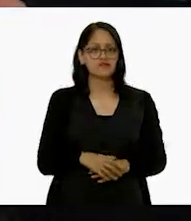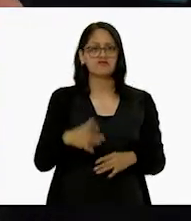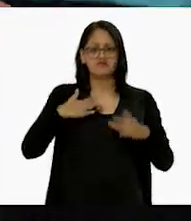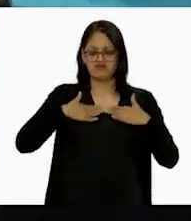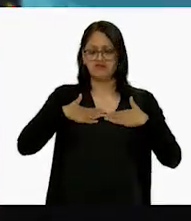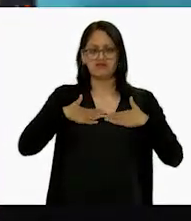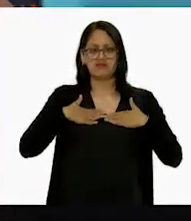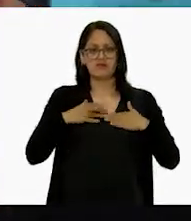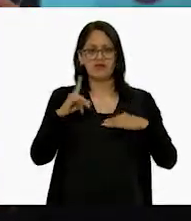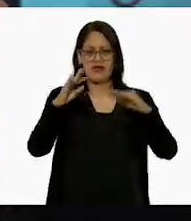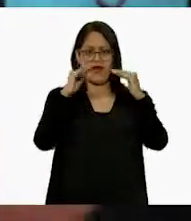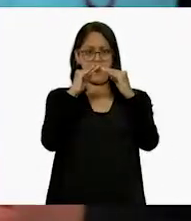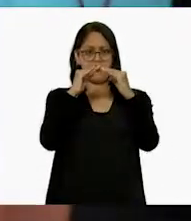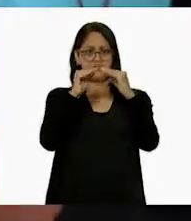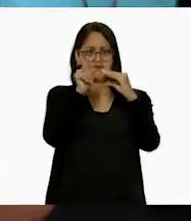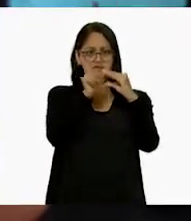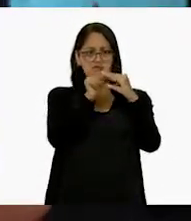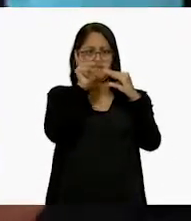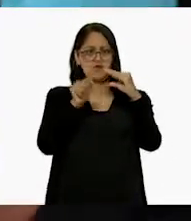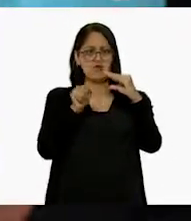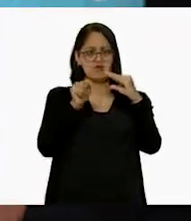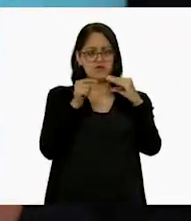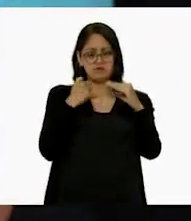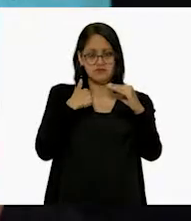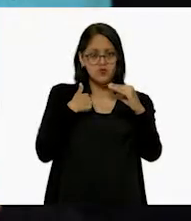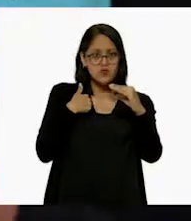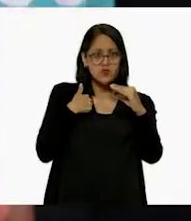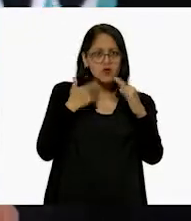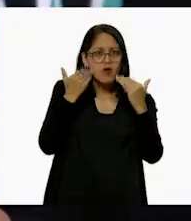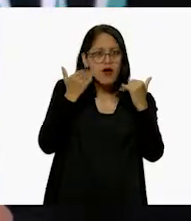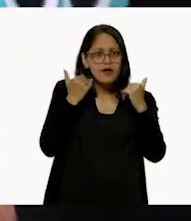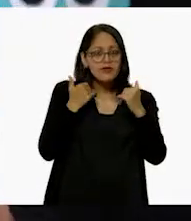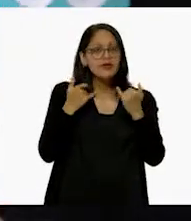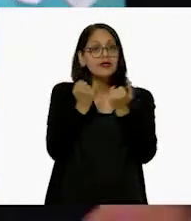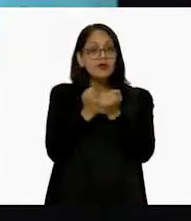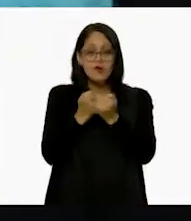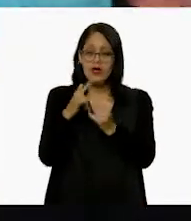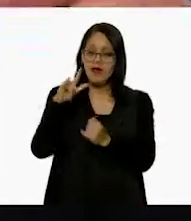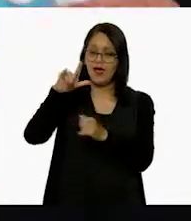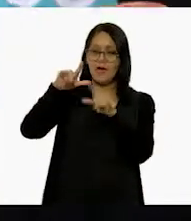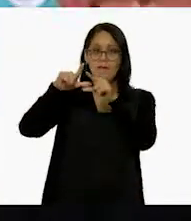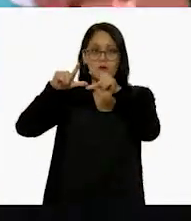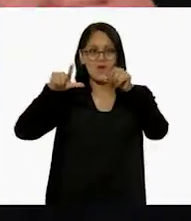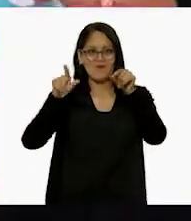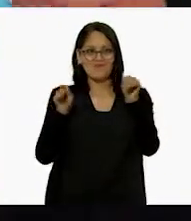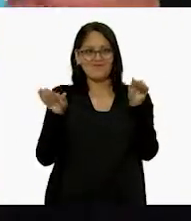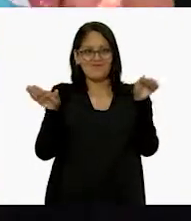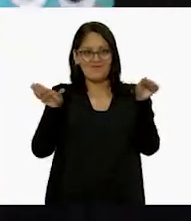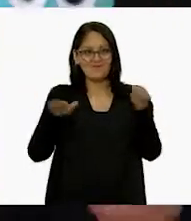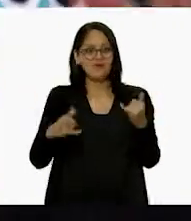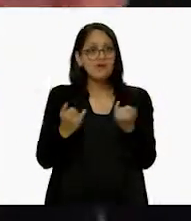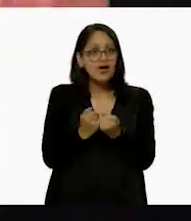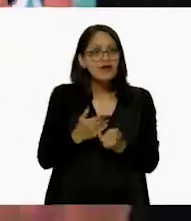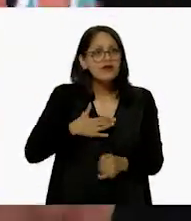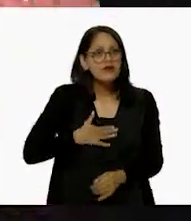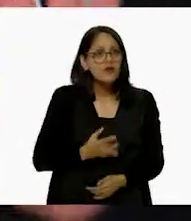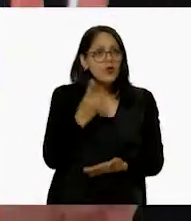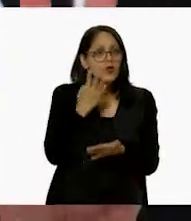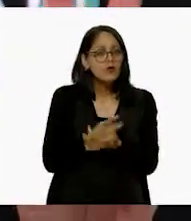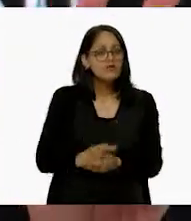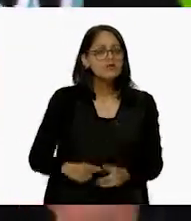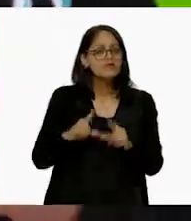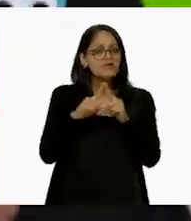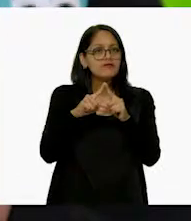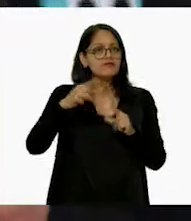él las casitas no tenían techo, ni los aviones alas, y que él era el único que tenía tres